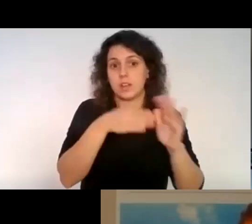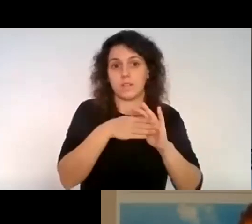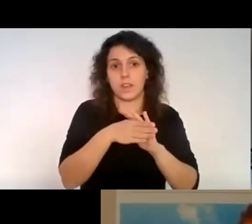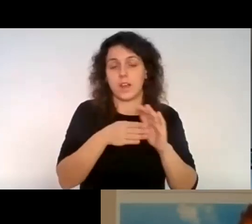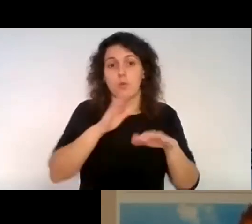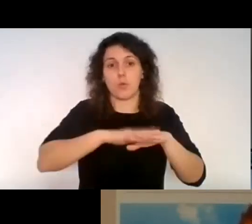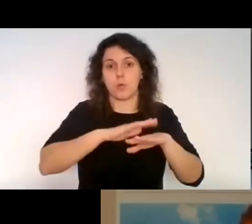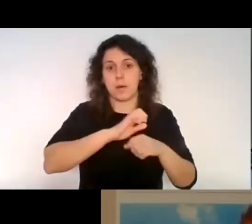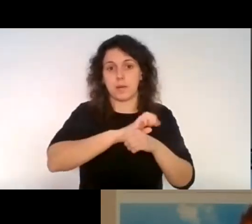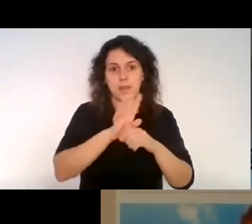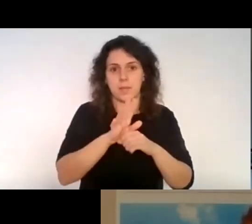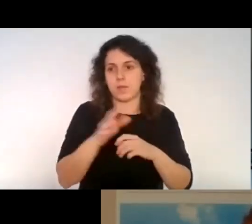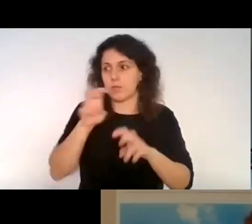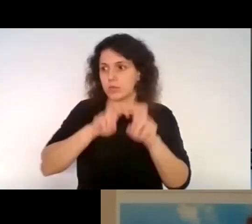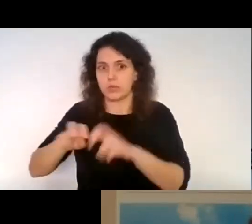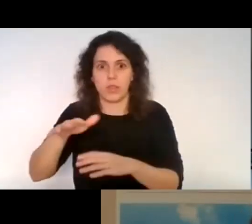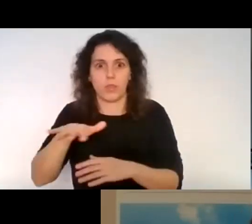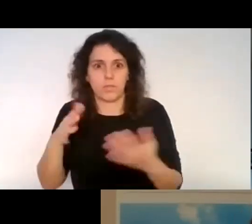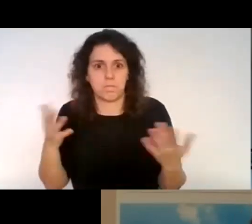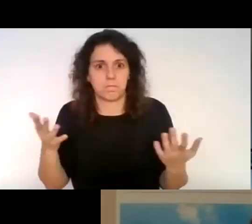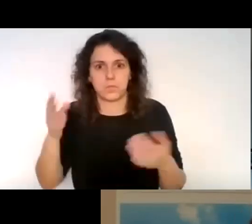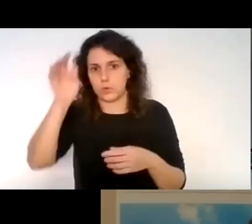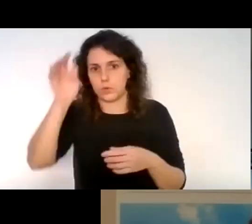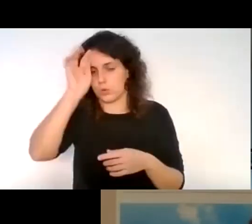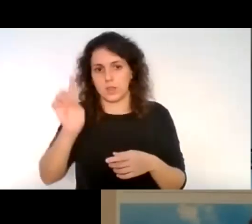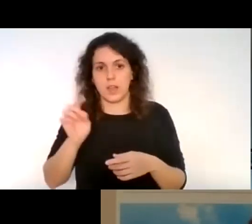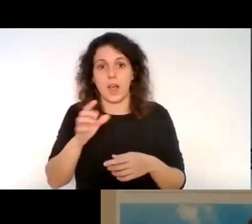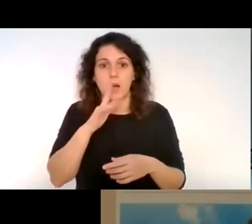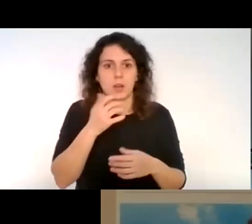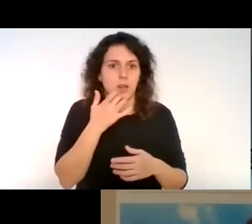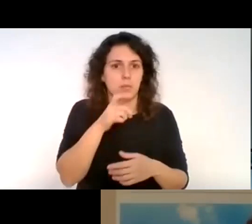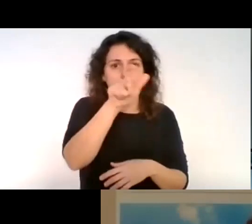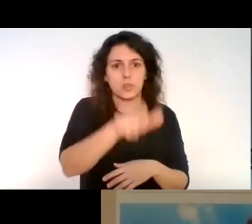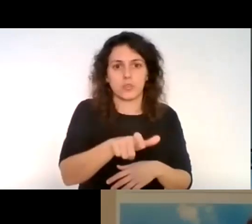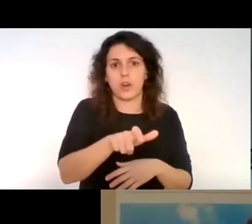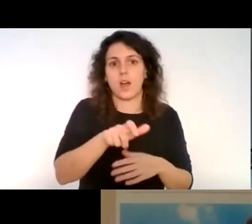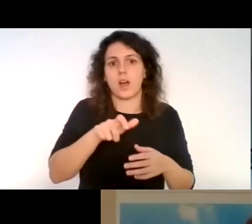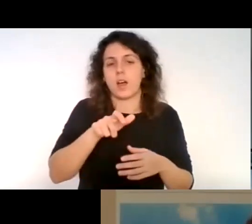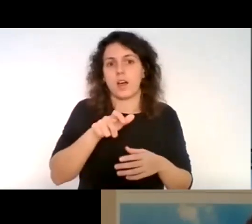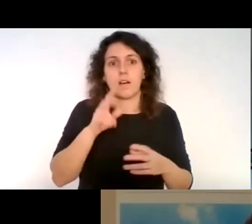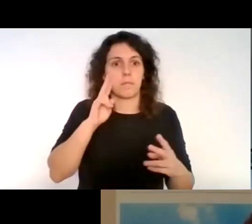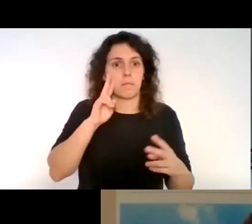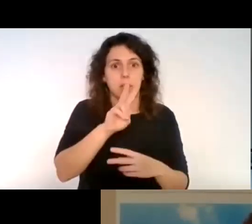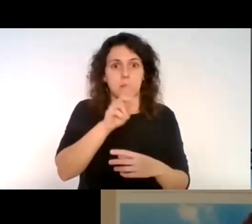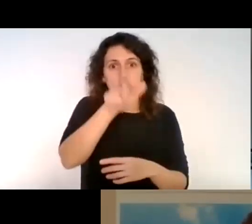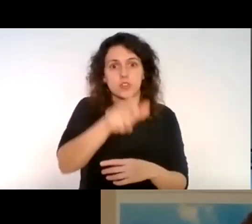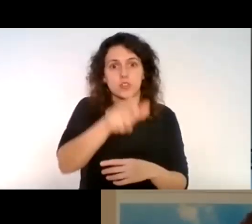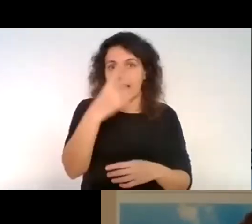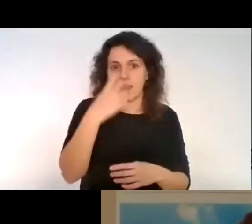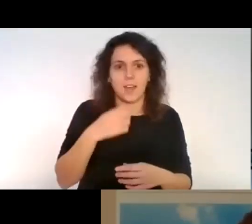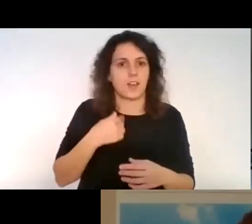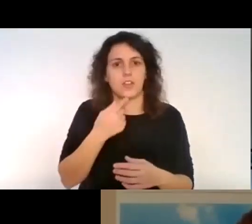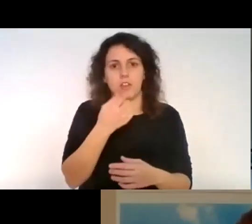que cada vez que salgo, no sé, a comprar algo y veo a alguna persona ciega, le digo así como, hola, buenas, soy Felipe Tapia,